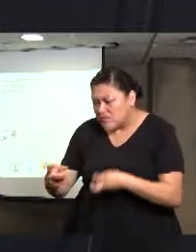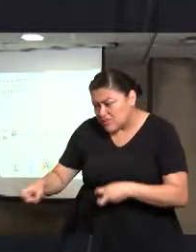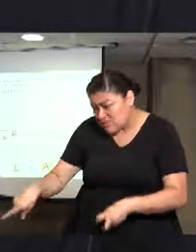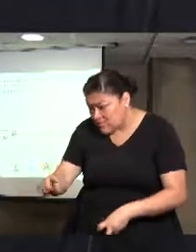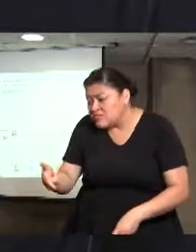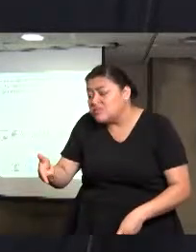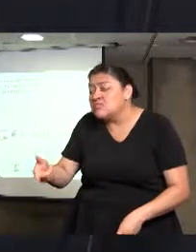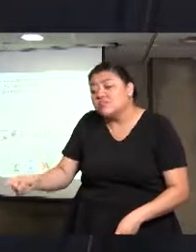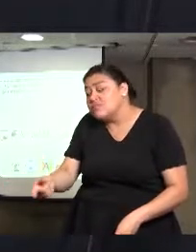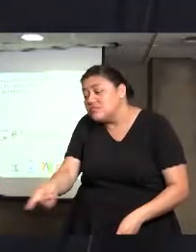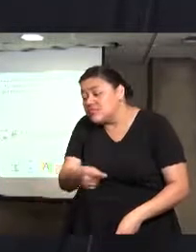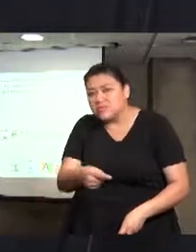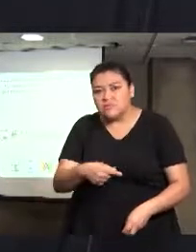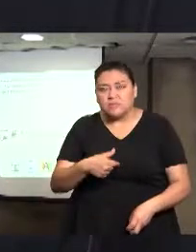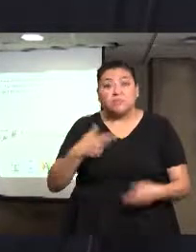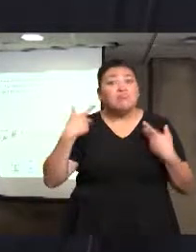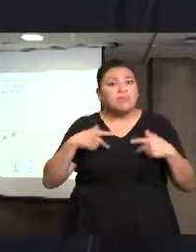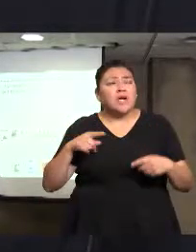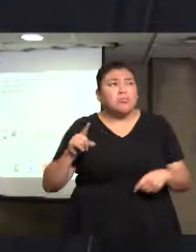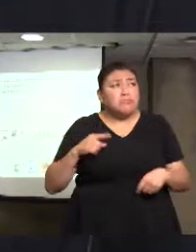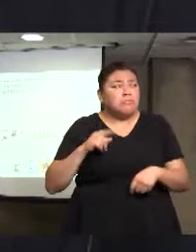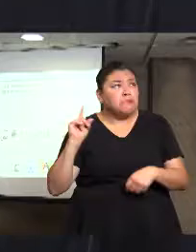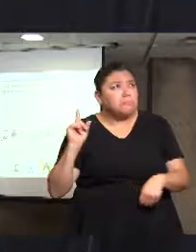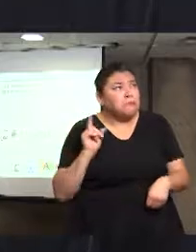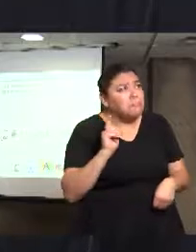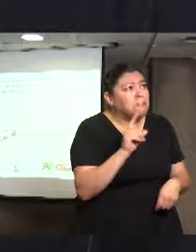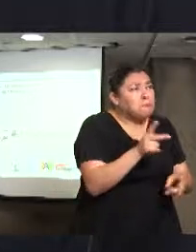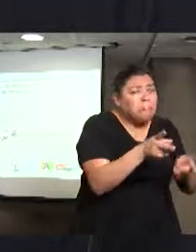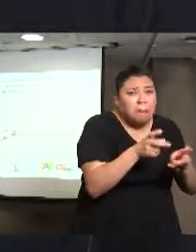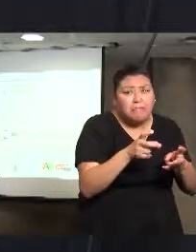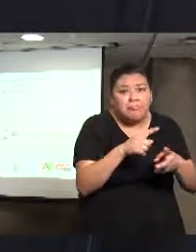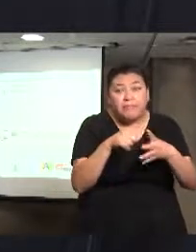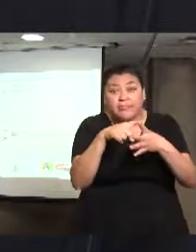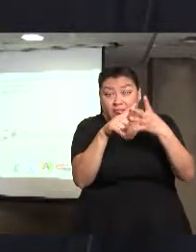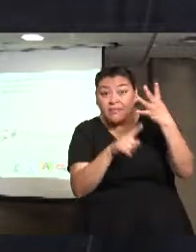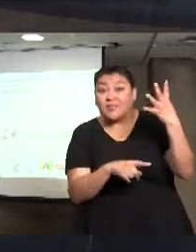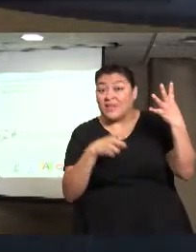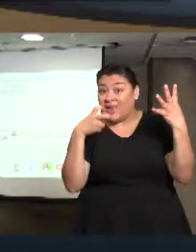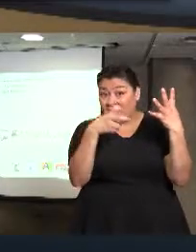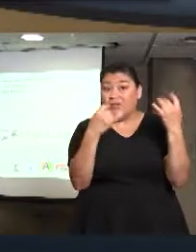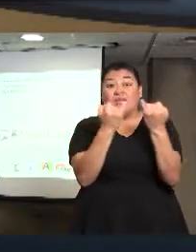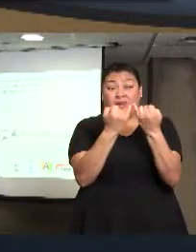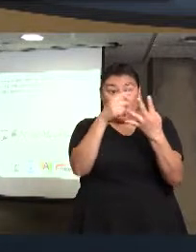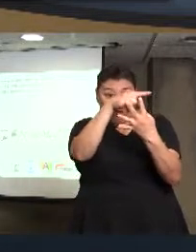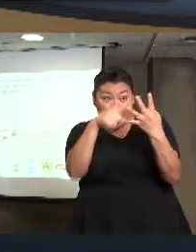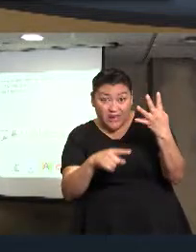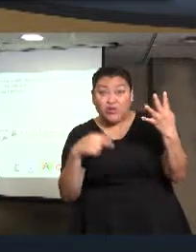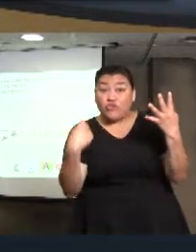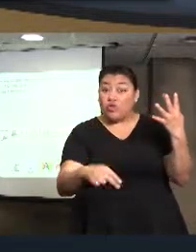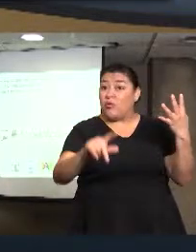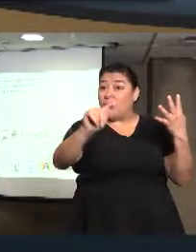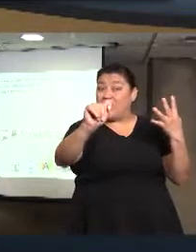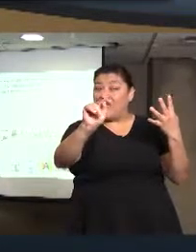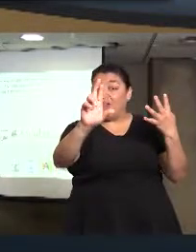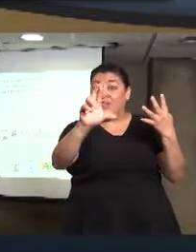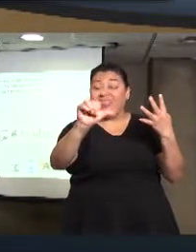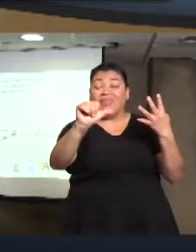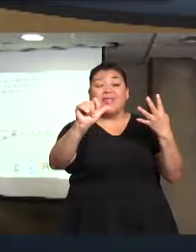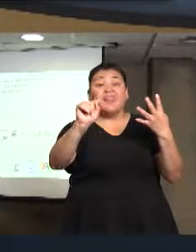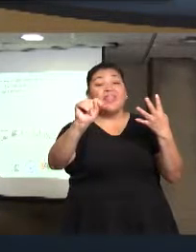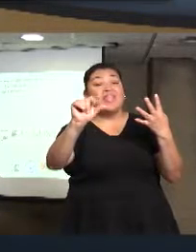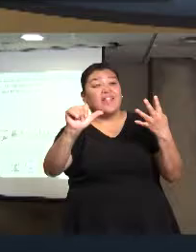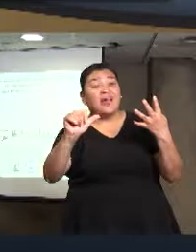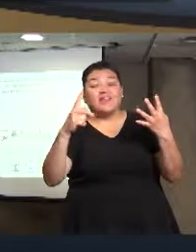importantes, y que a lo mejor, pensamos que no es relevante, y no, o sea, tenemos que ver también, por nuestros niños, niñas y adolescentes, que